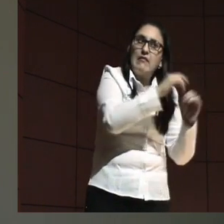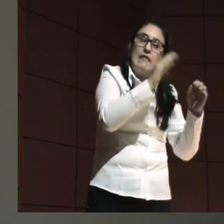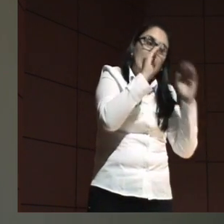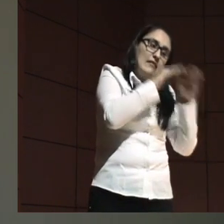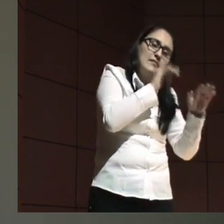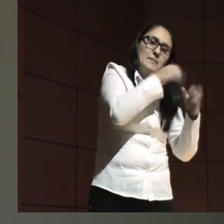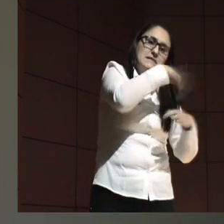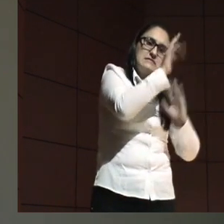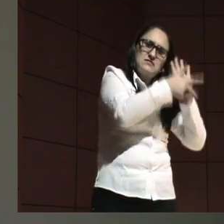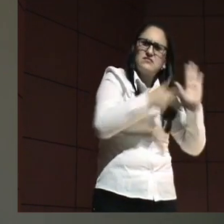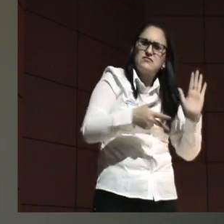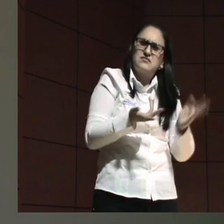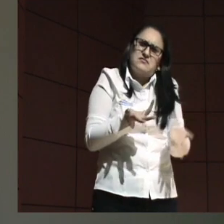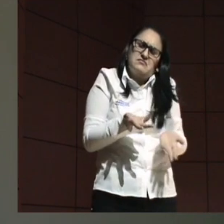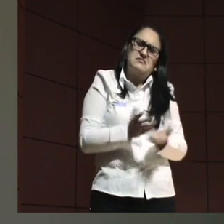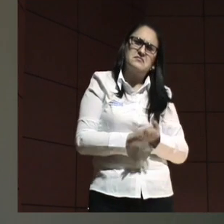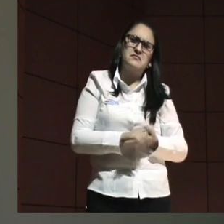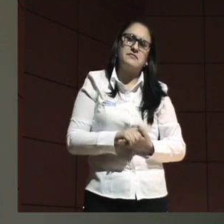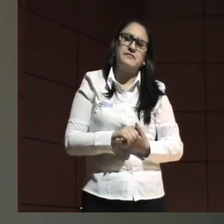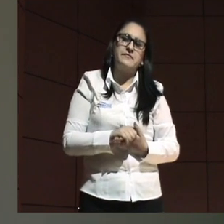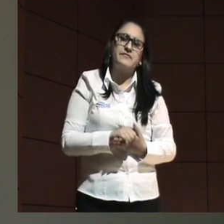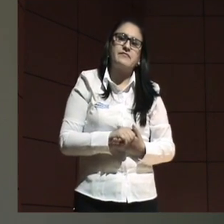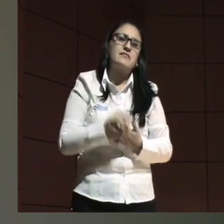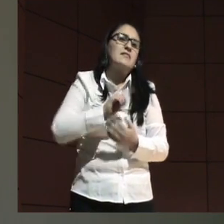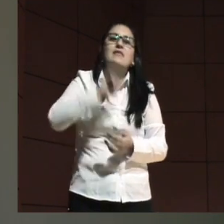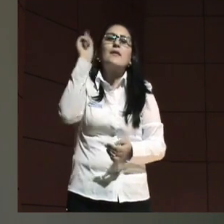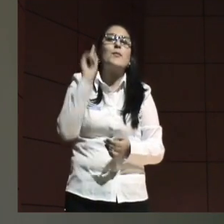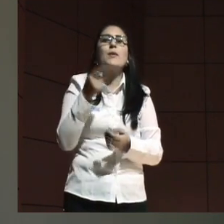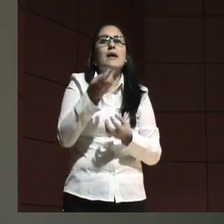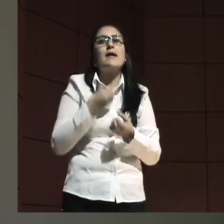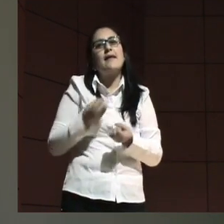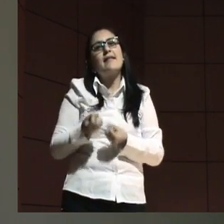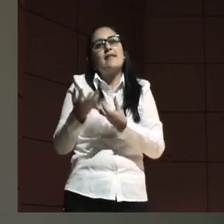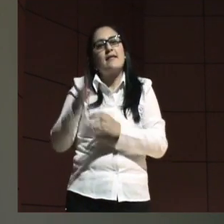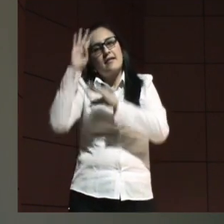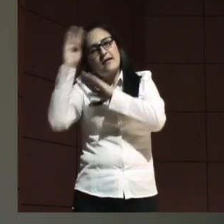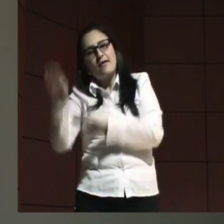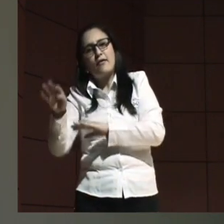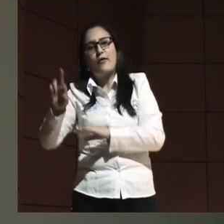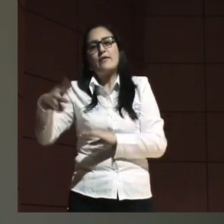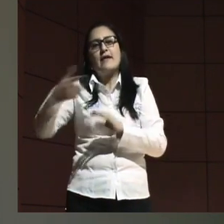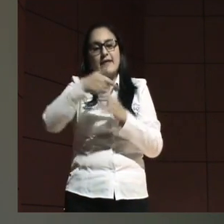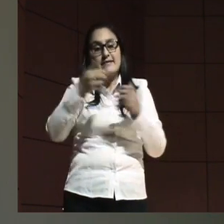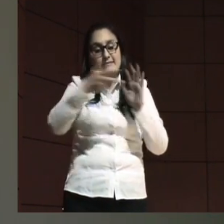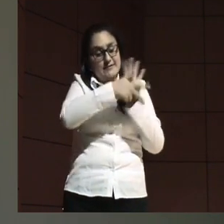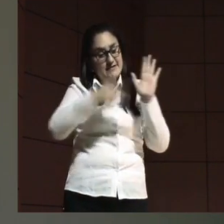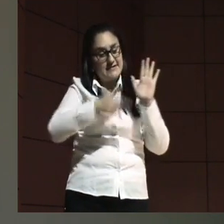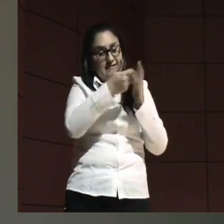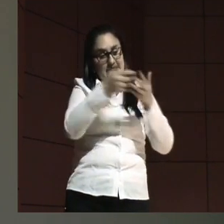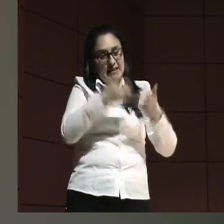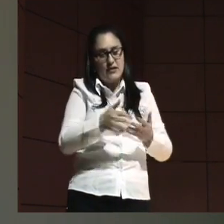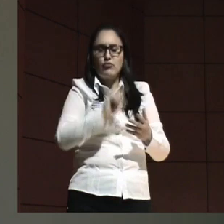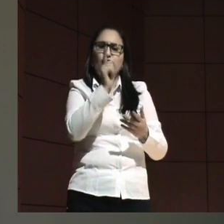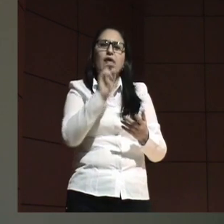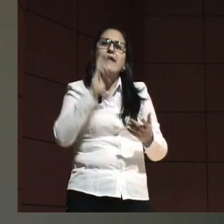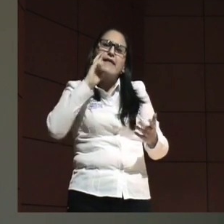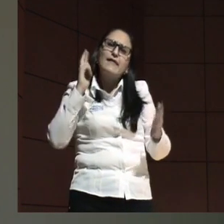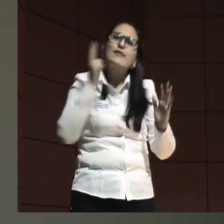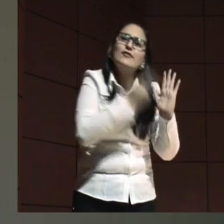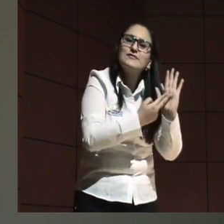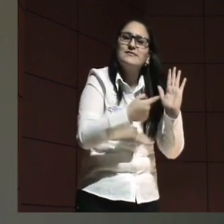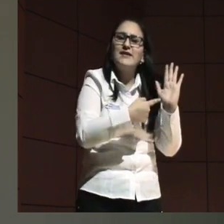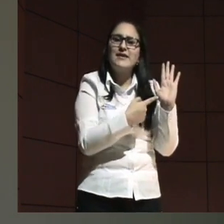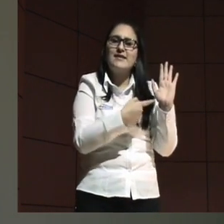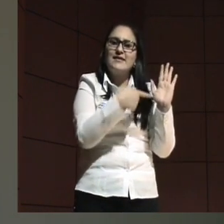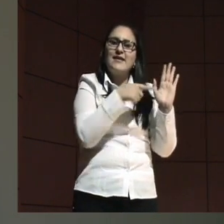sentido a la Constitución tampoco es darle culto al texto constitucional es reconocer ese